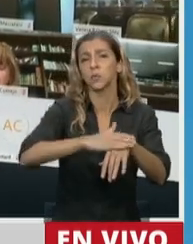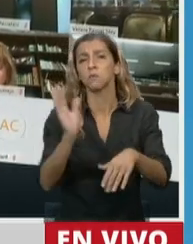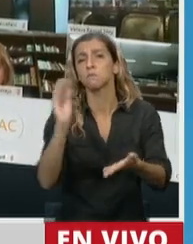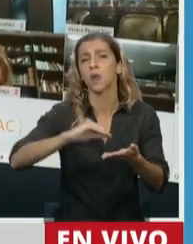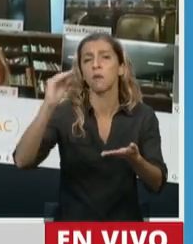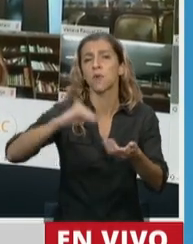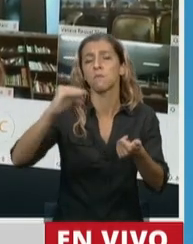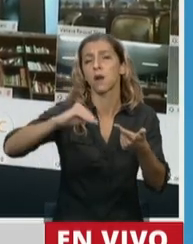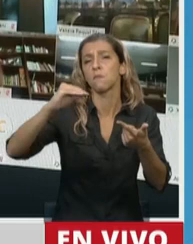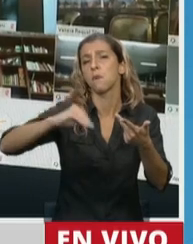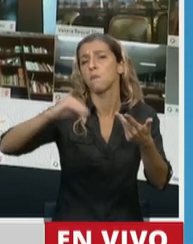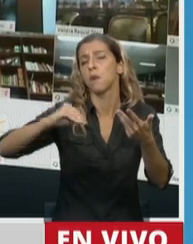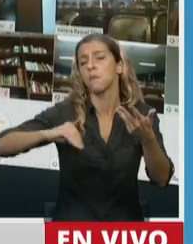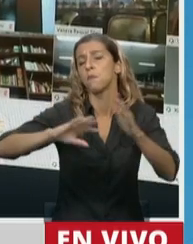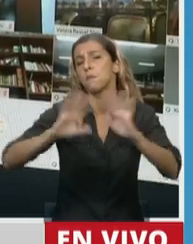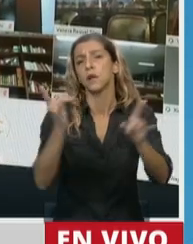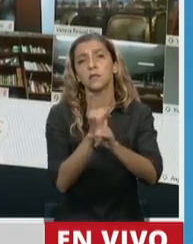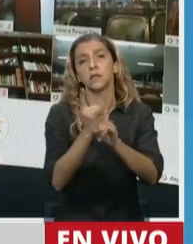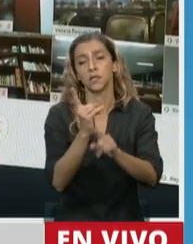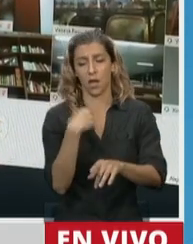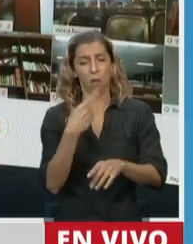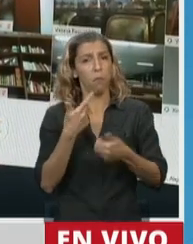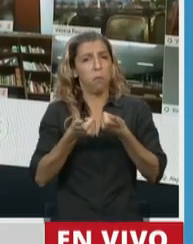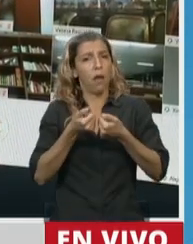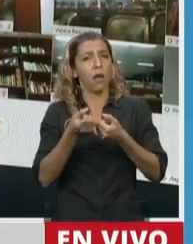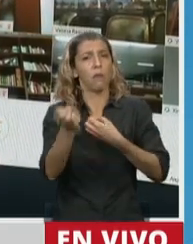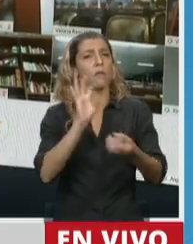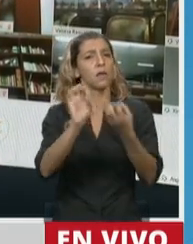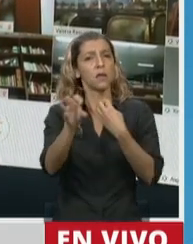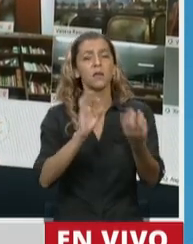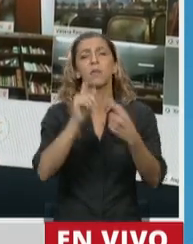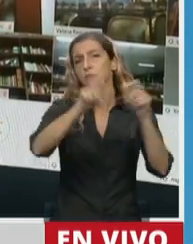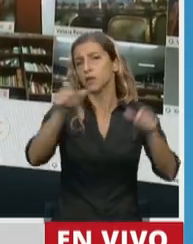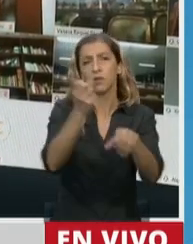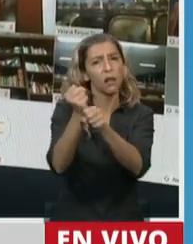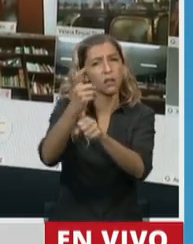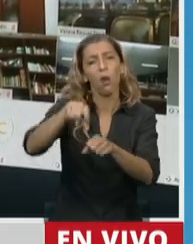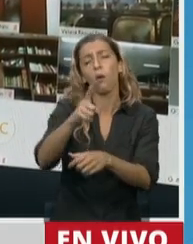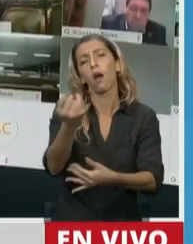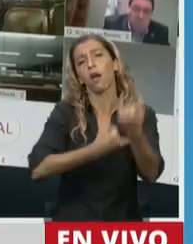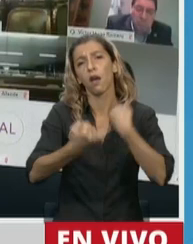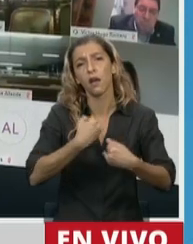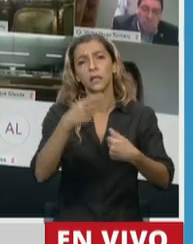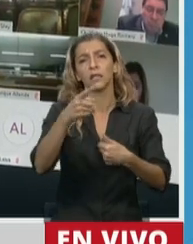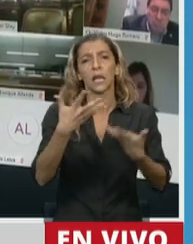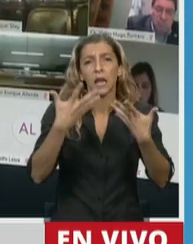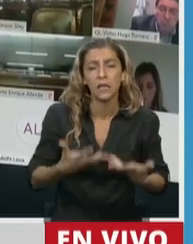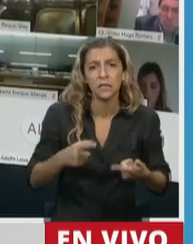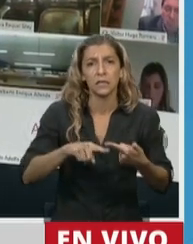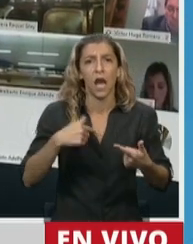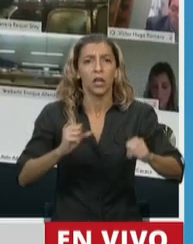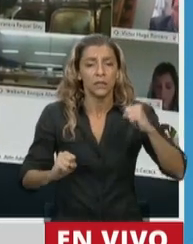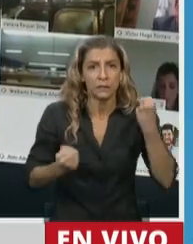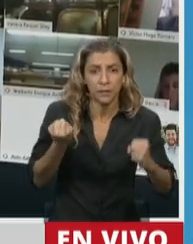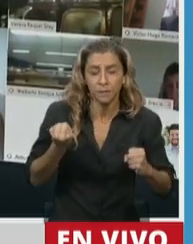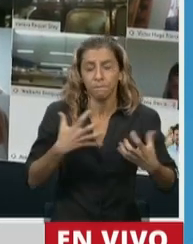Lo recibimos permanentemente mensajes en nuestro diálogo con las trabajadoras y los trabajadores, el cansancio, el estrés. Y eso también abre